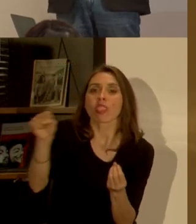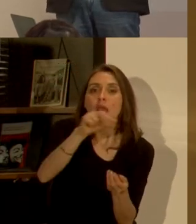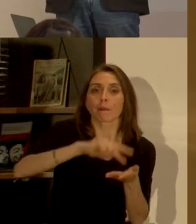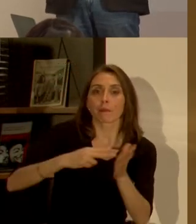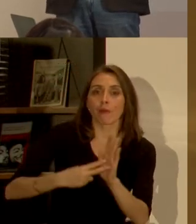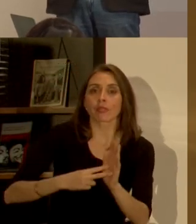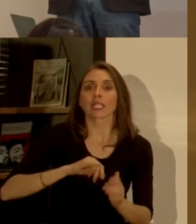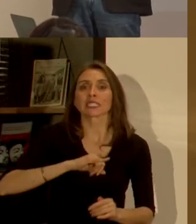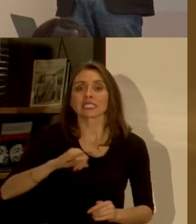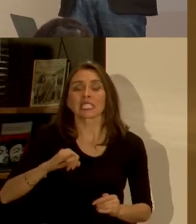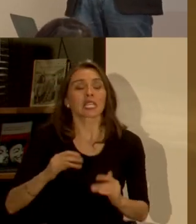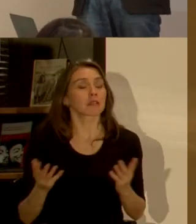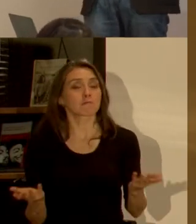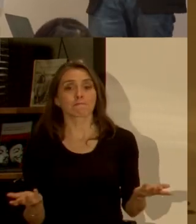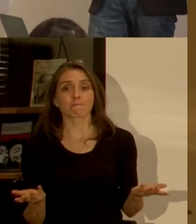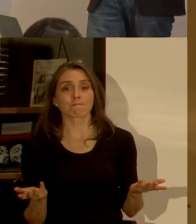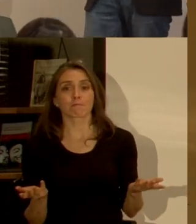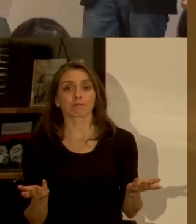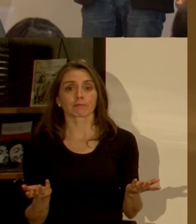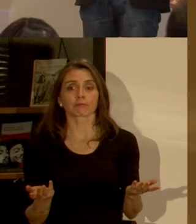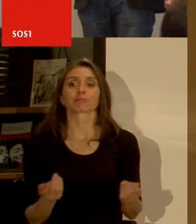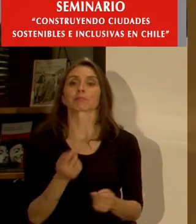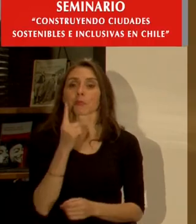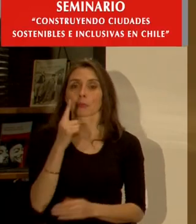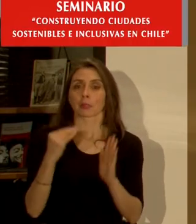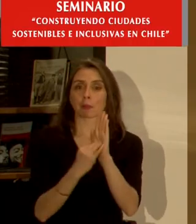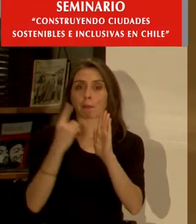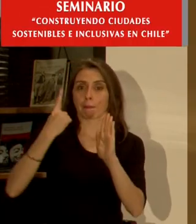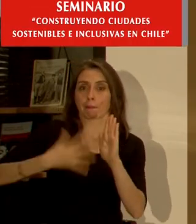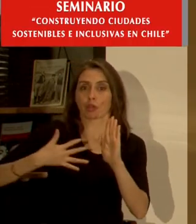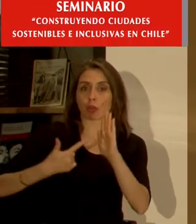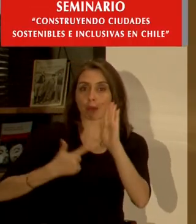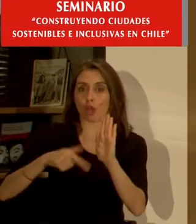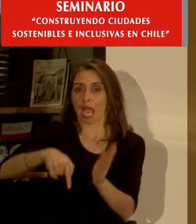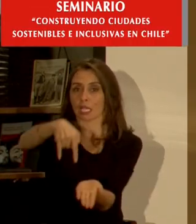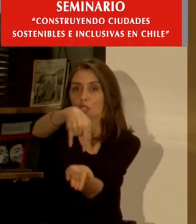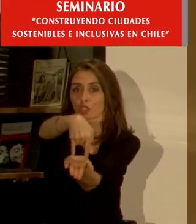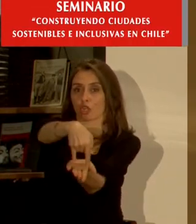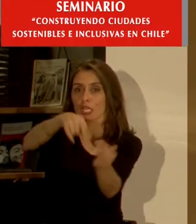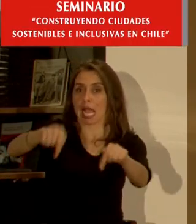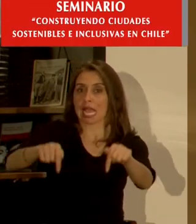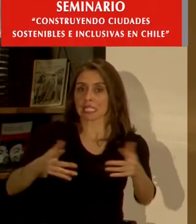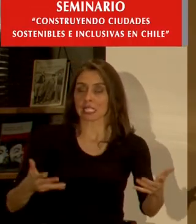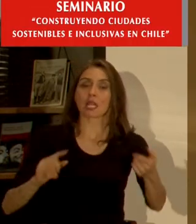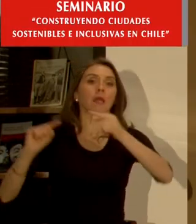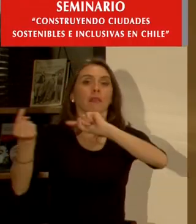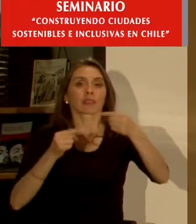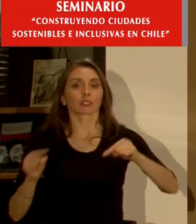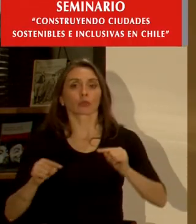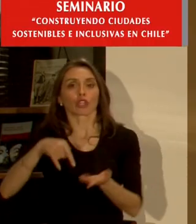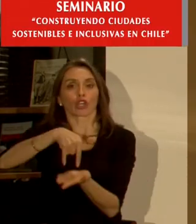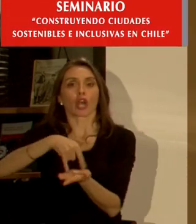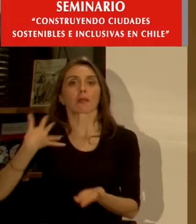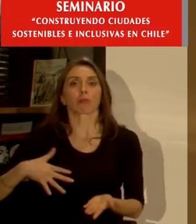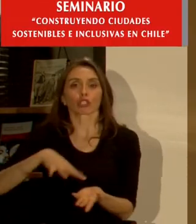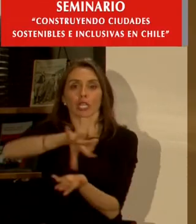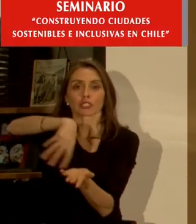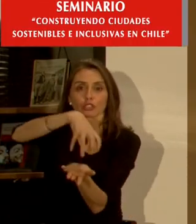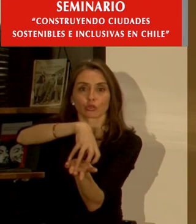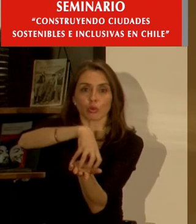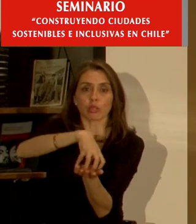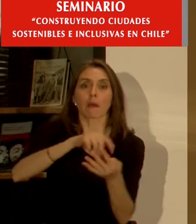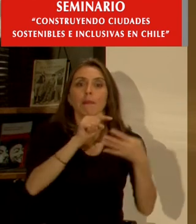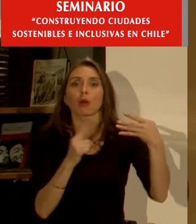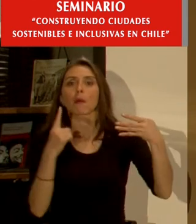vamos a seguir en los lugares comunes hay que darle prioridad política al problema estamos en el Congreso muchas veces se discute en el Congreso la importancia de la ciudad pero vemos las